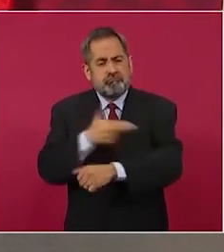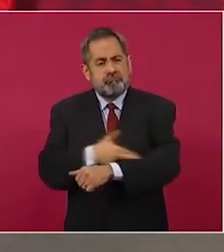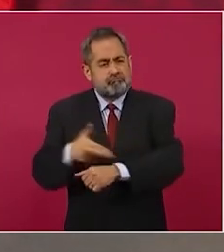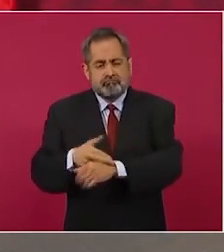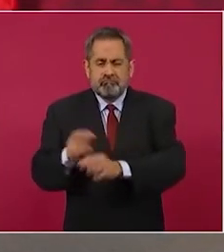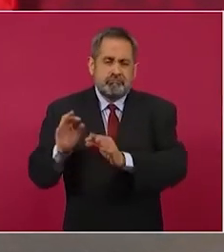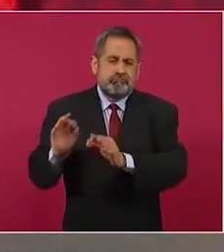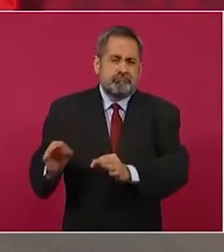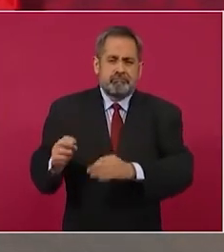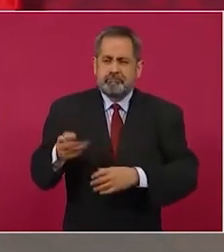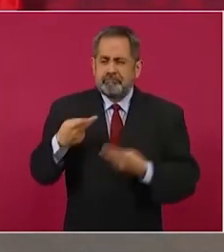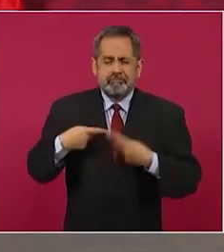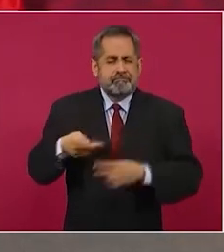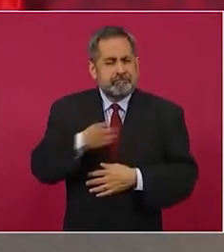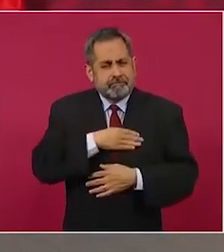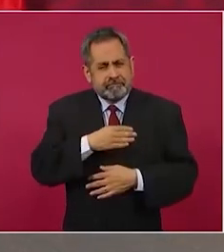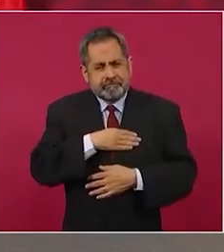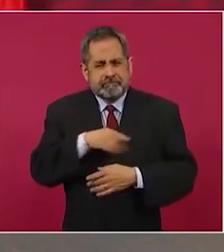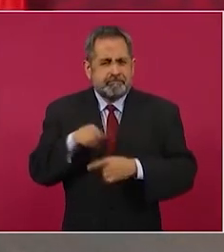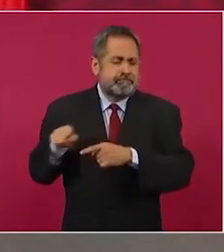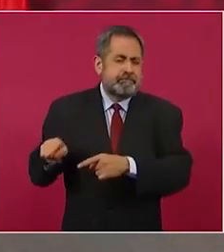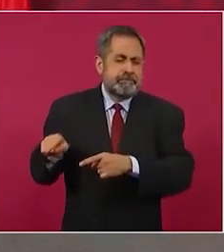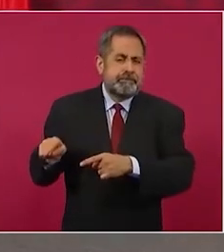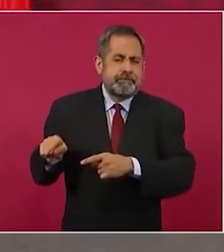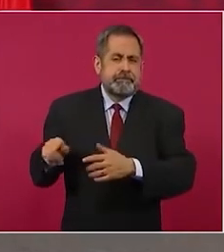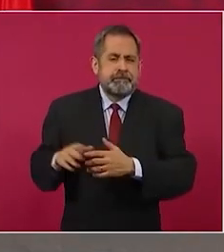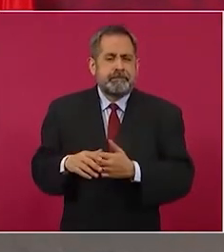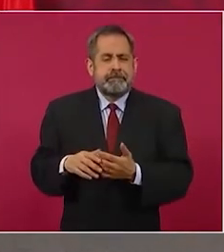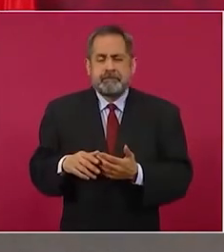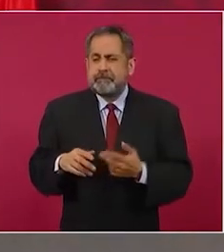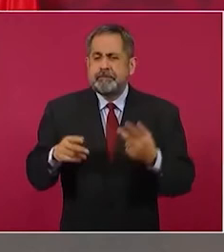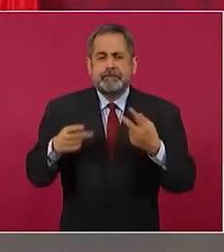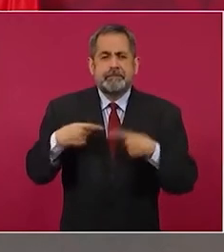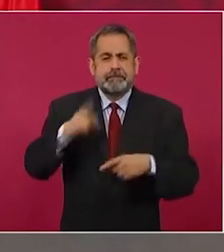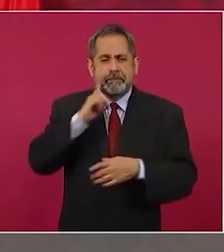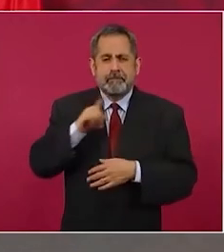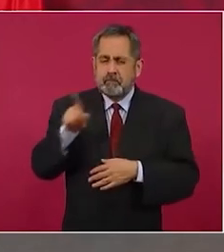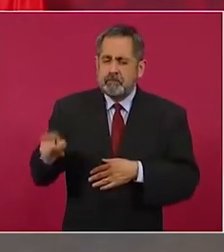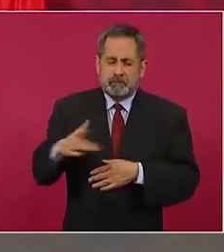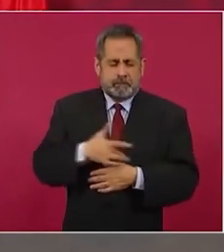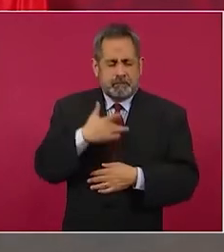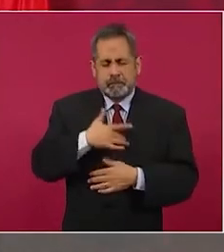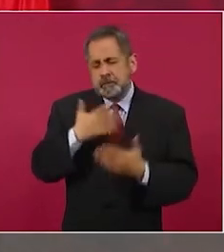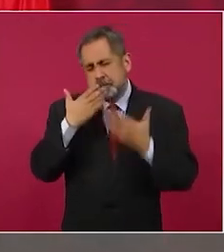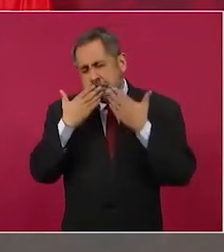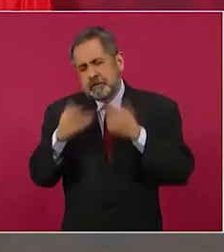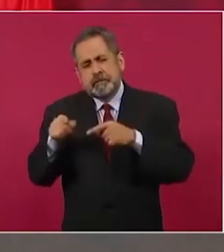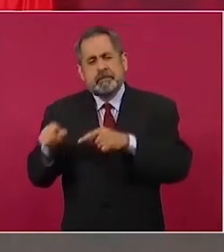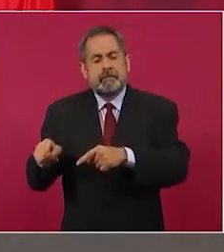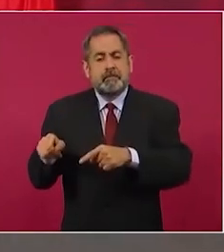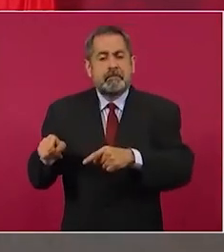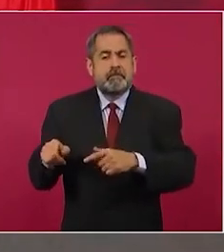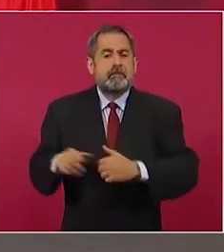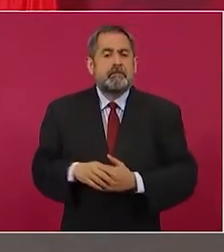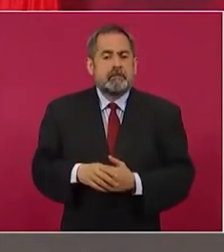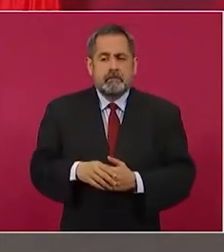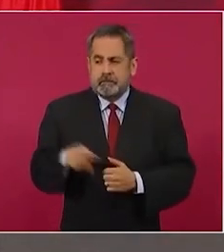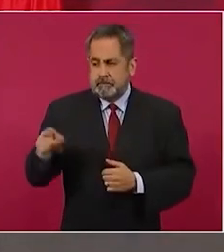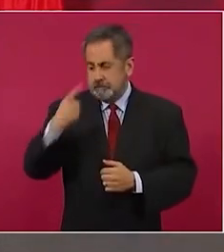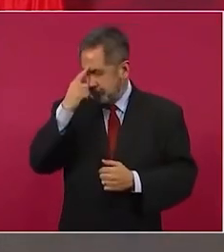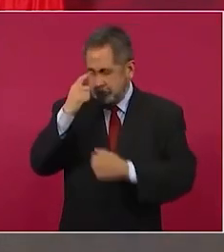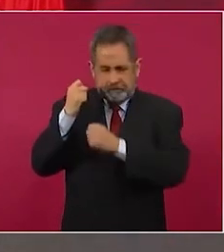buena una mujer de buenos sentimientos de